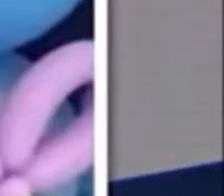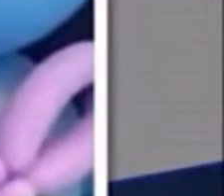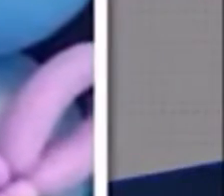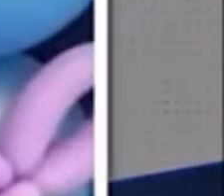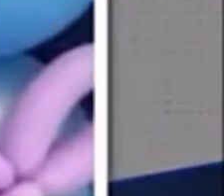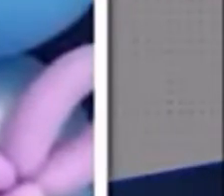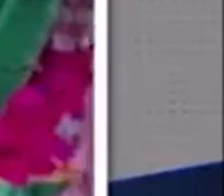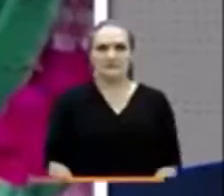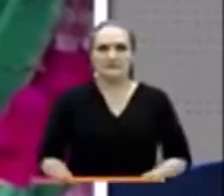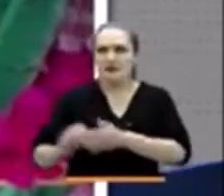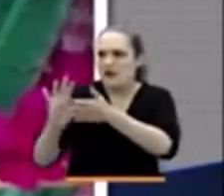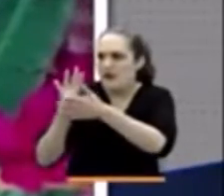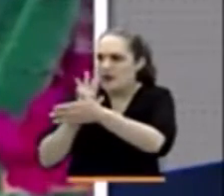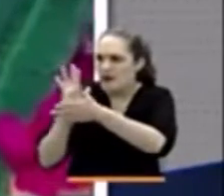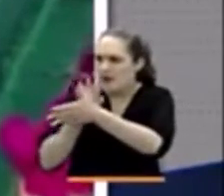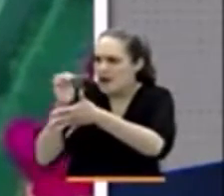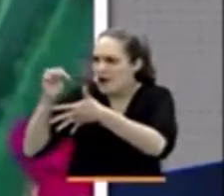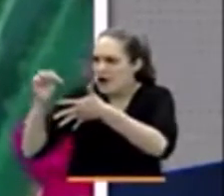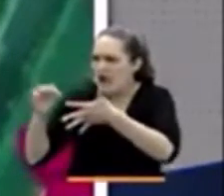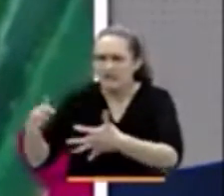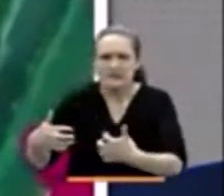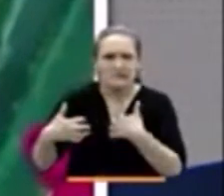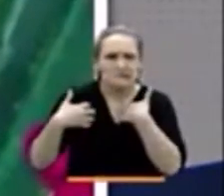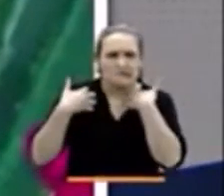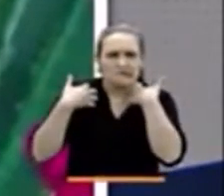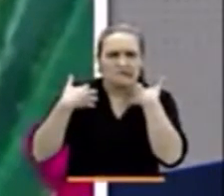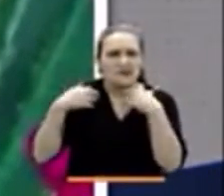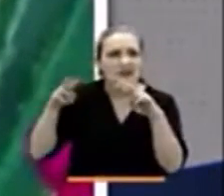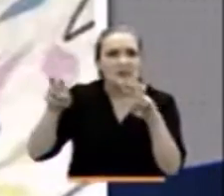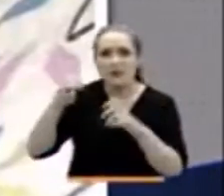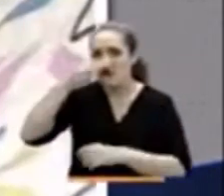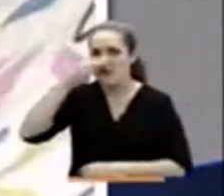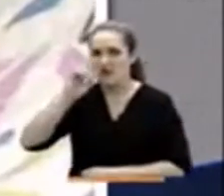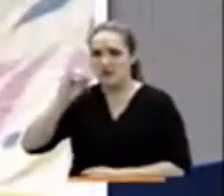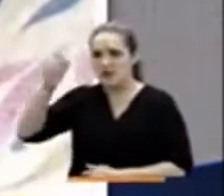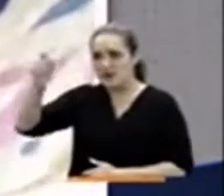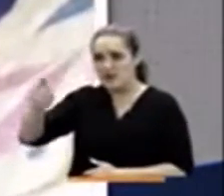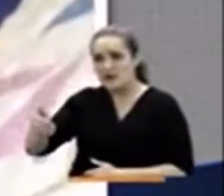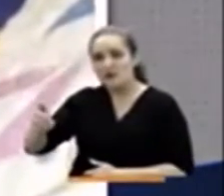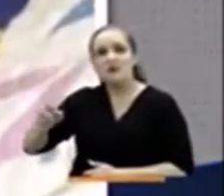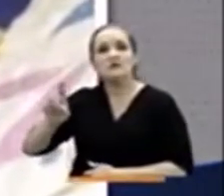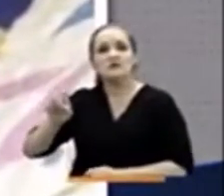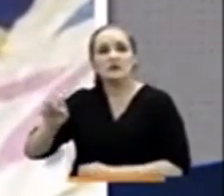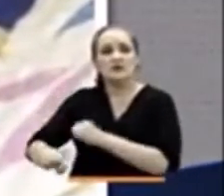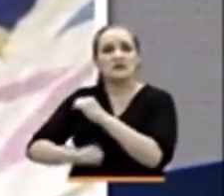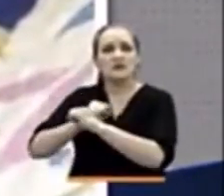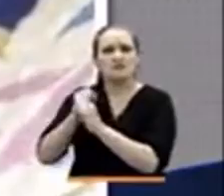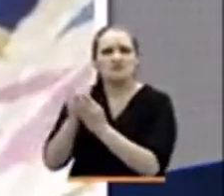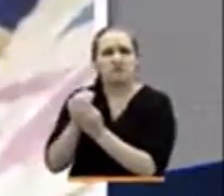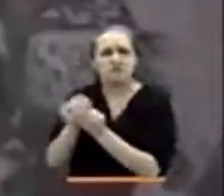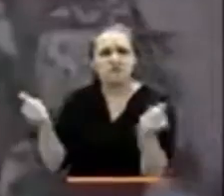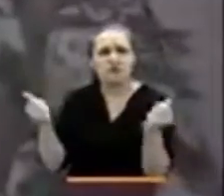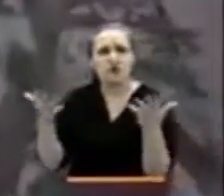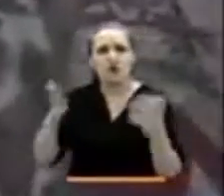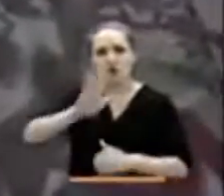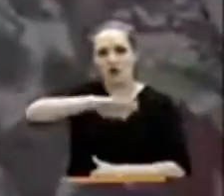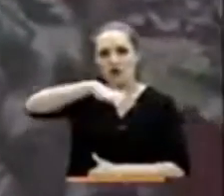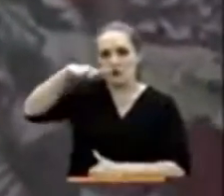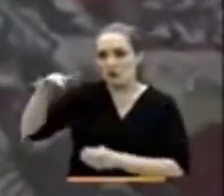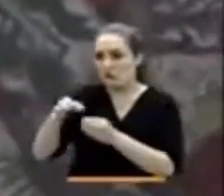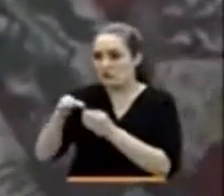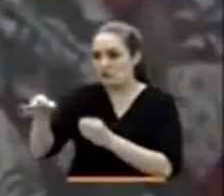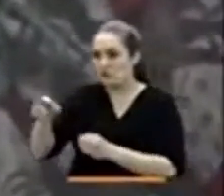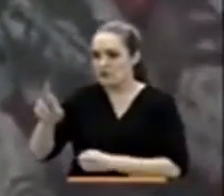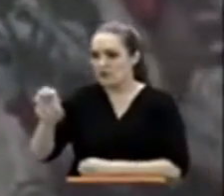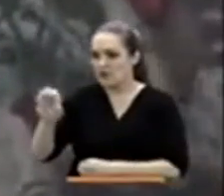Nuevos detalles en el escalofriante caso de Maximiliano Cano, el niño de seis años desaparecido en Remedios, Antioquia, hace un